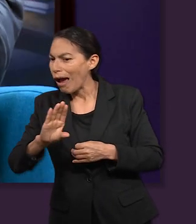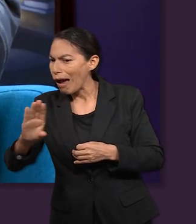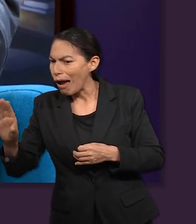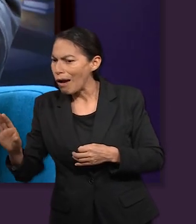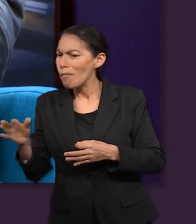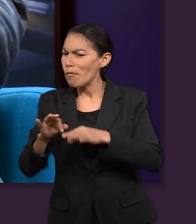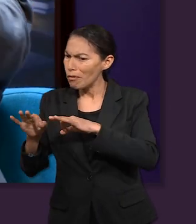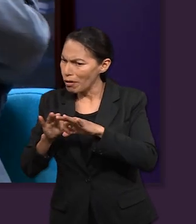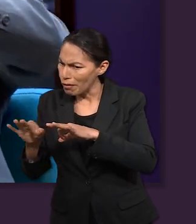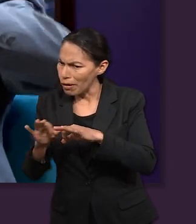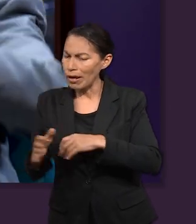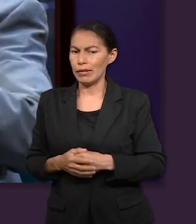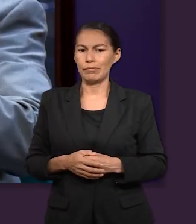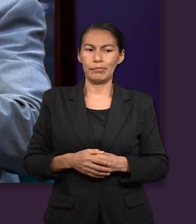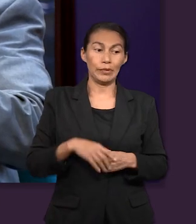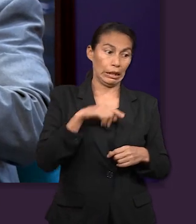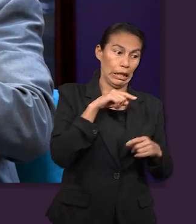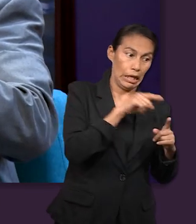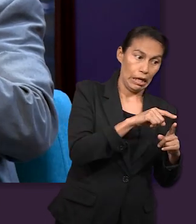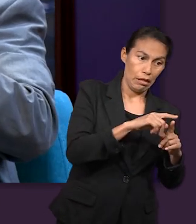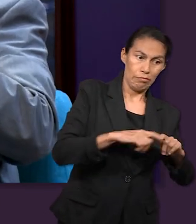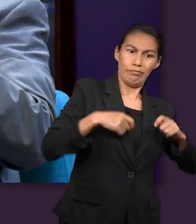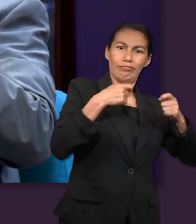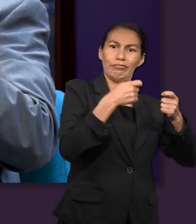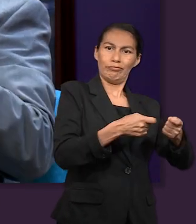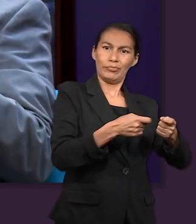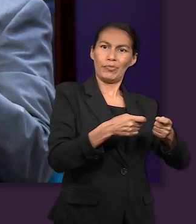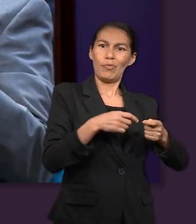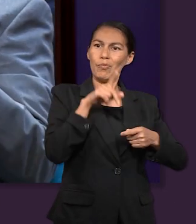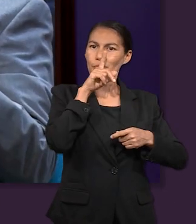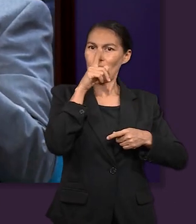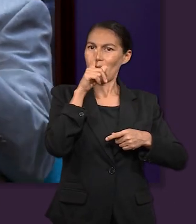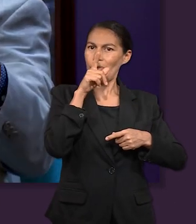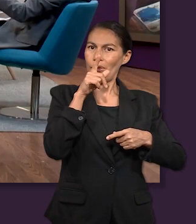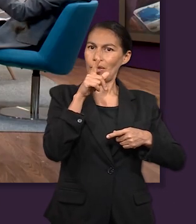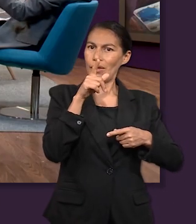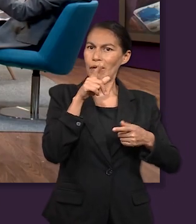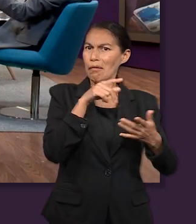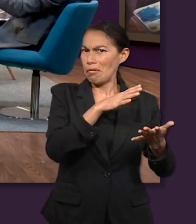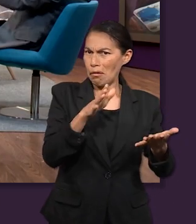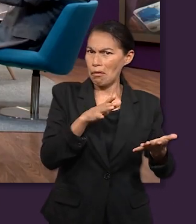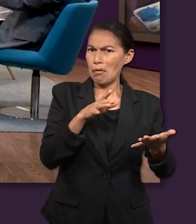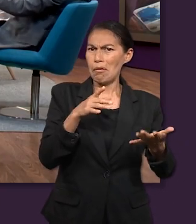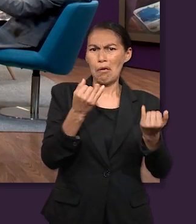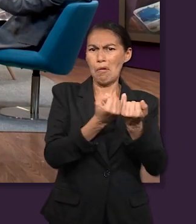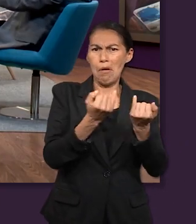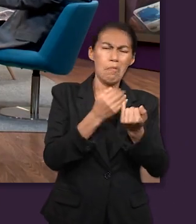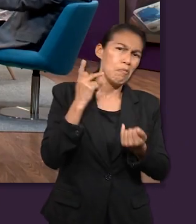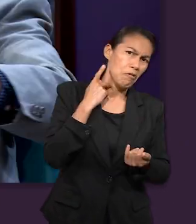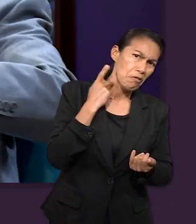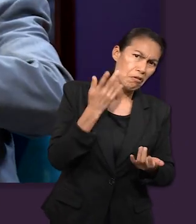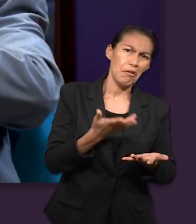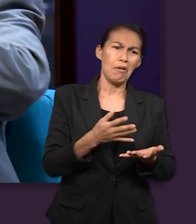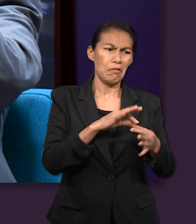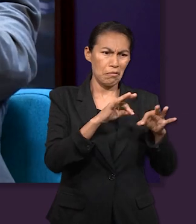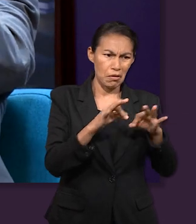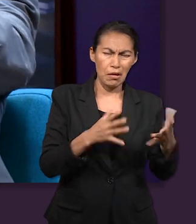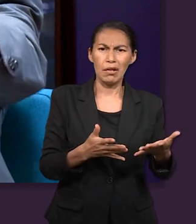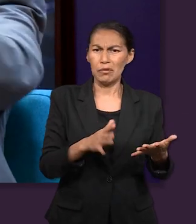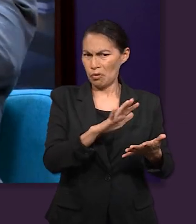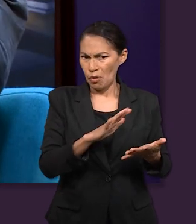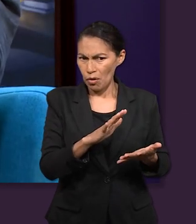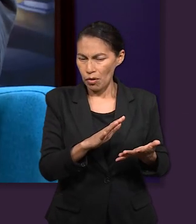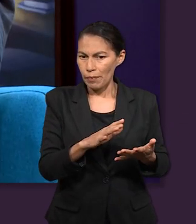o los iba a poner en la política. Y ellos dicen, no, nosotros somos de campo, personas de campo, y